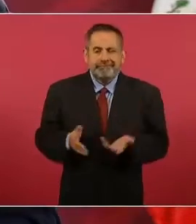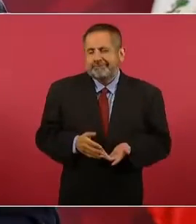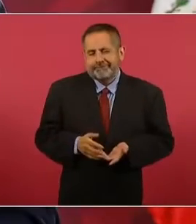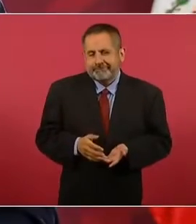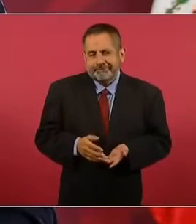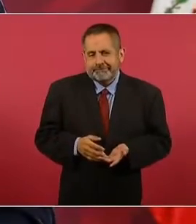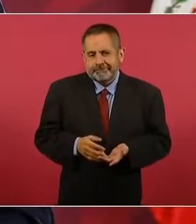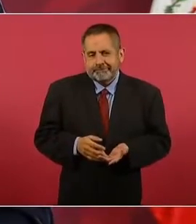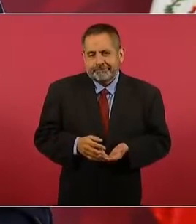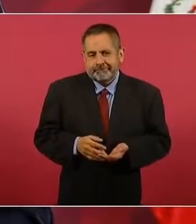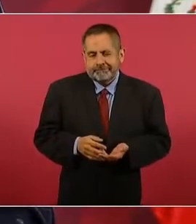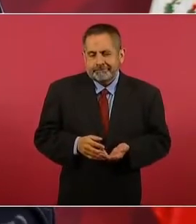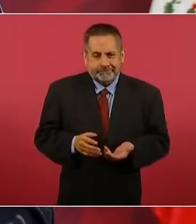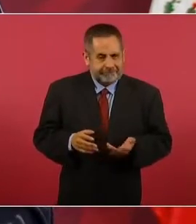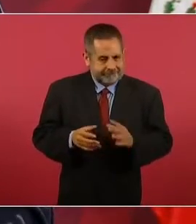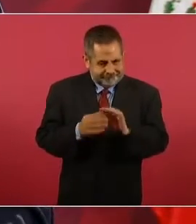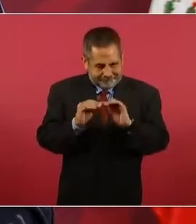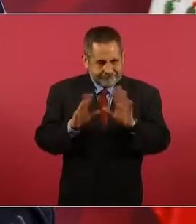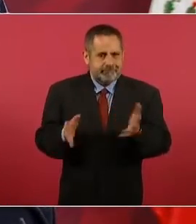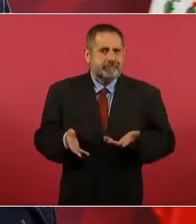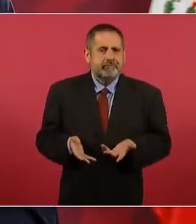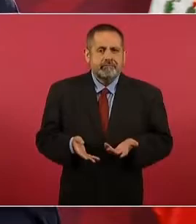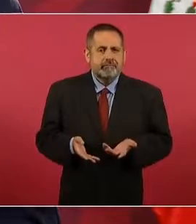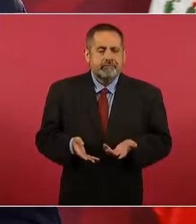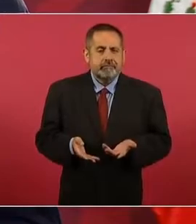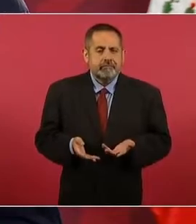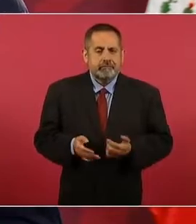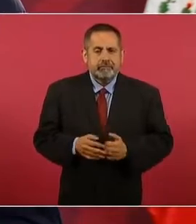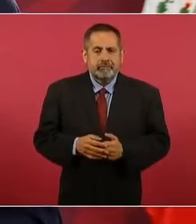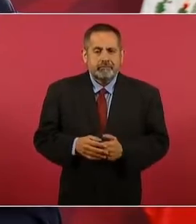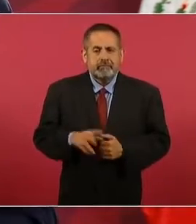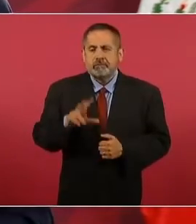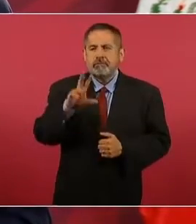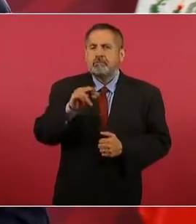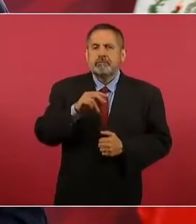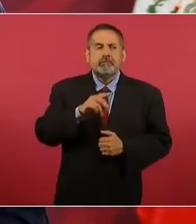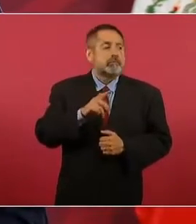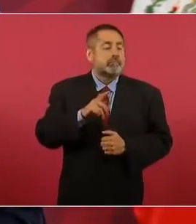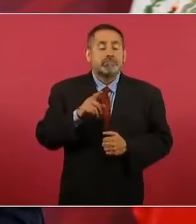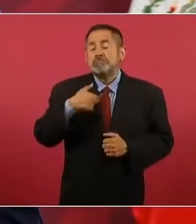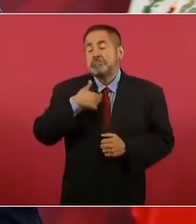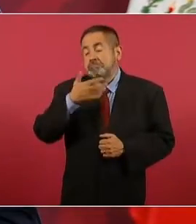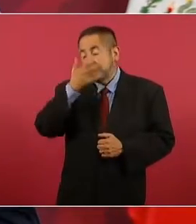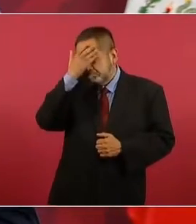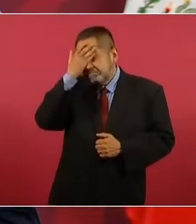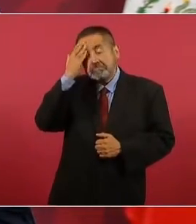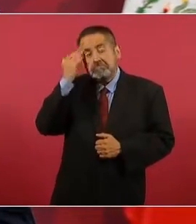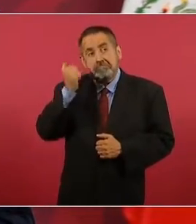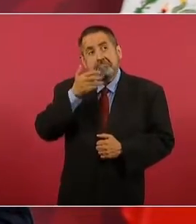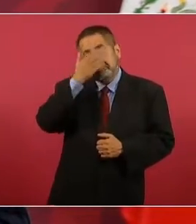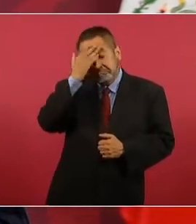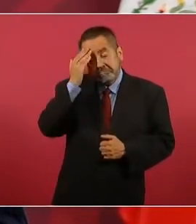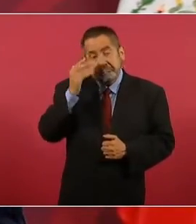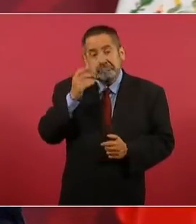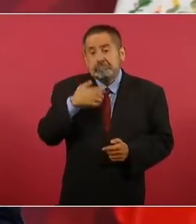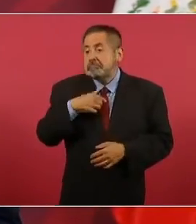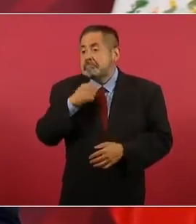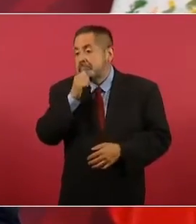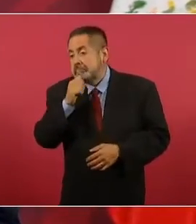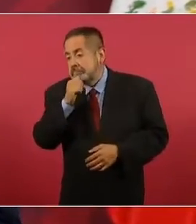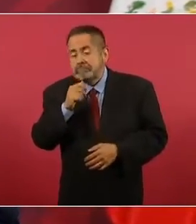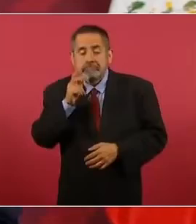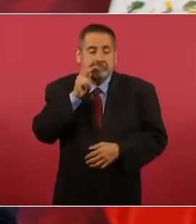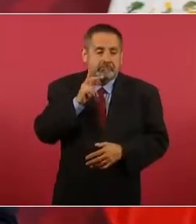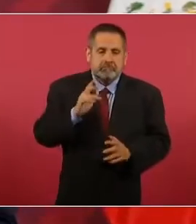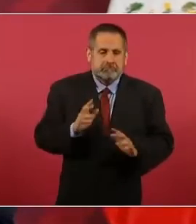decir no sabía o no han presentado